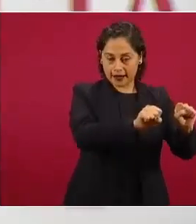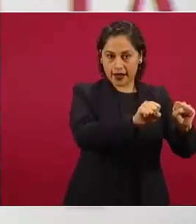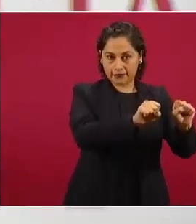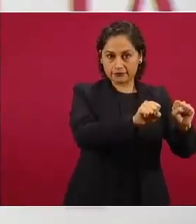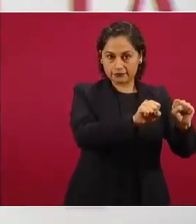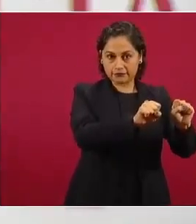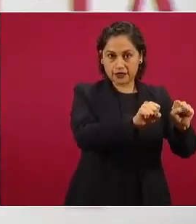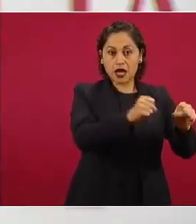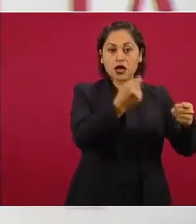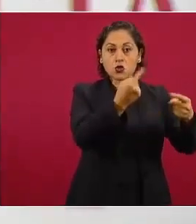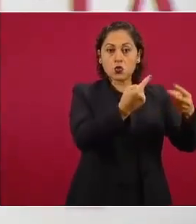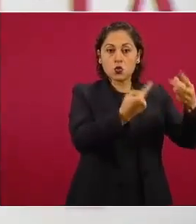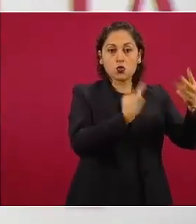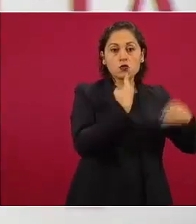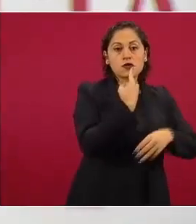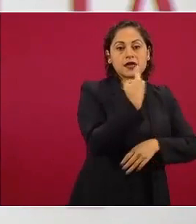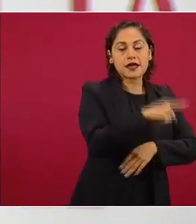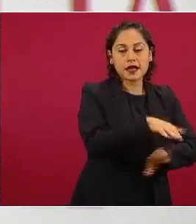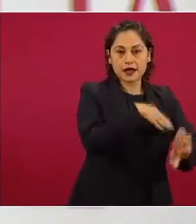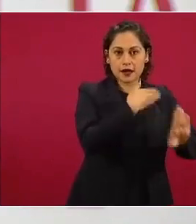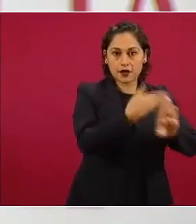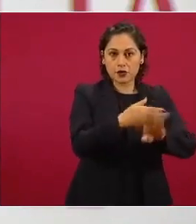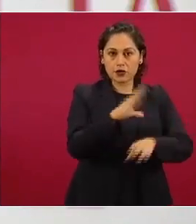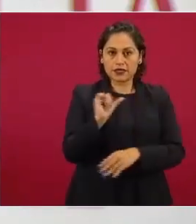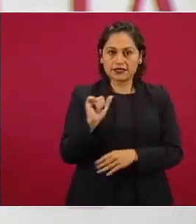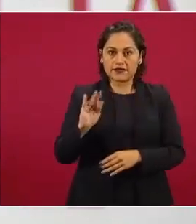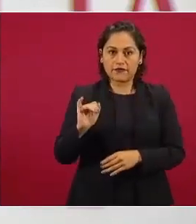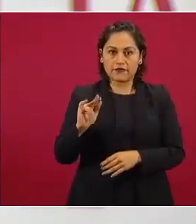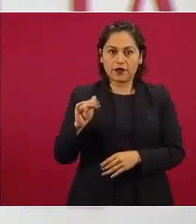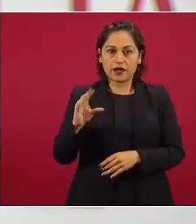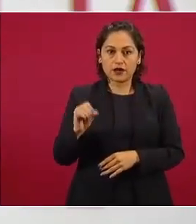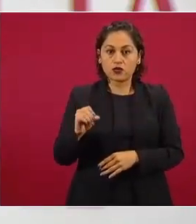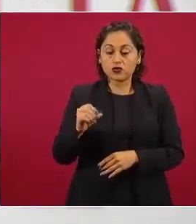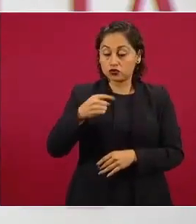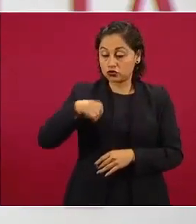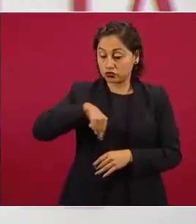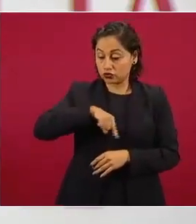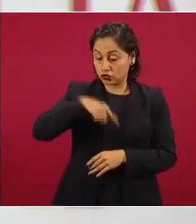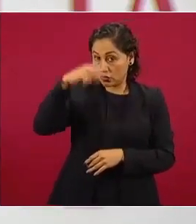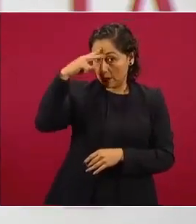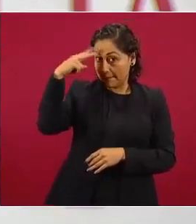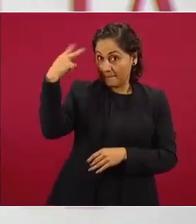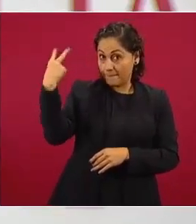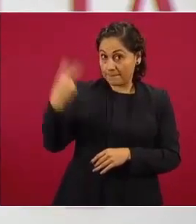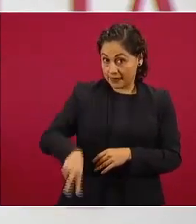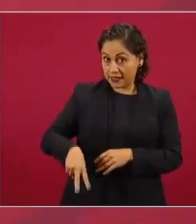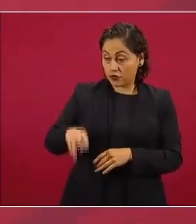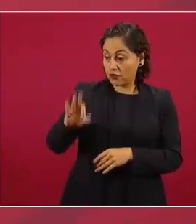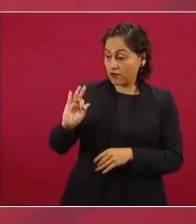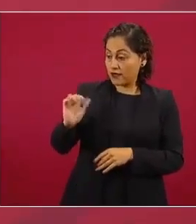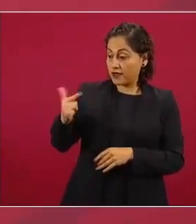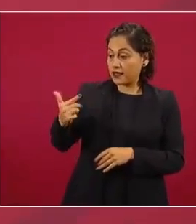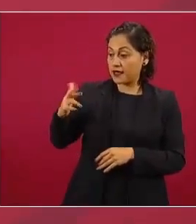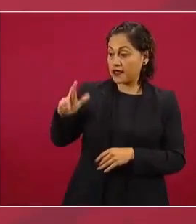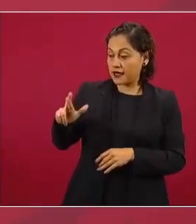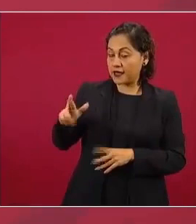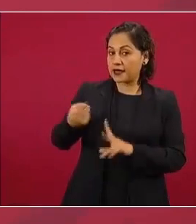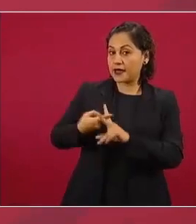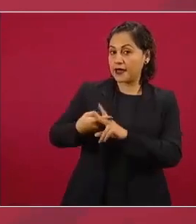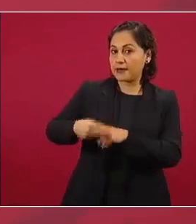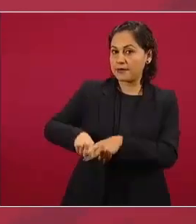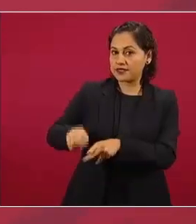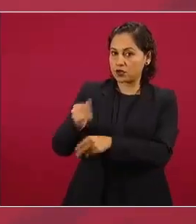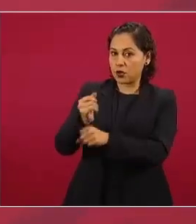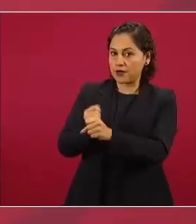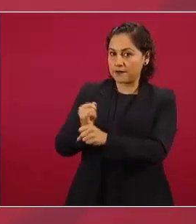Cienfuegos la fiscalía general de la república mexicana abrió su propia investigación después de la detención